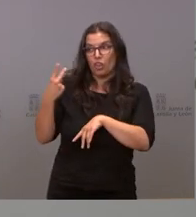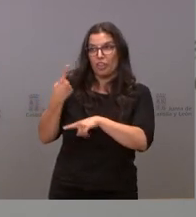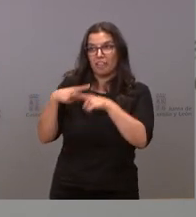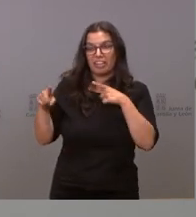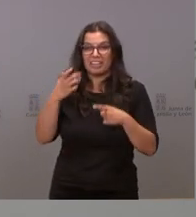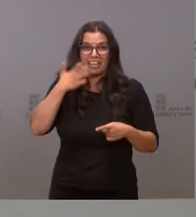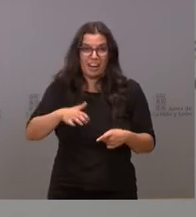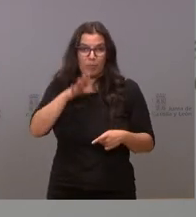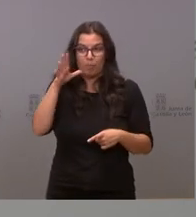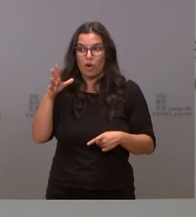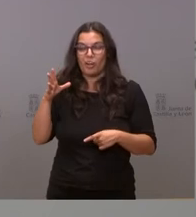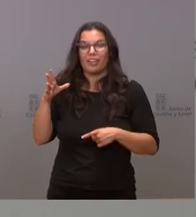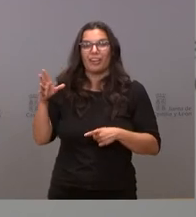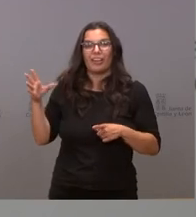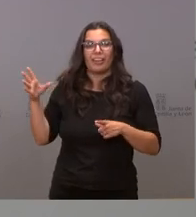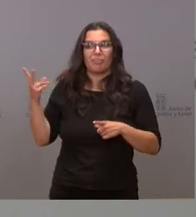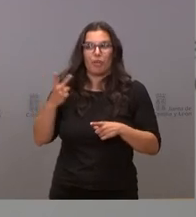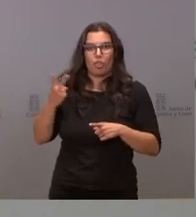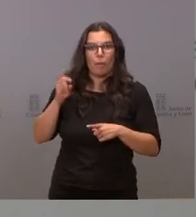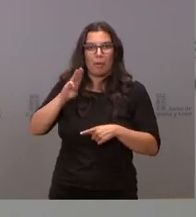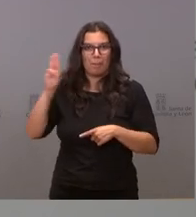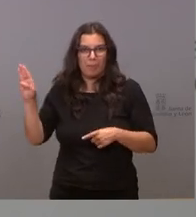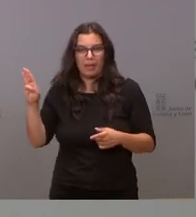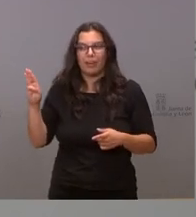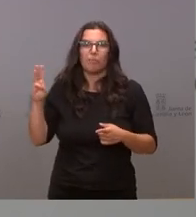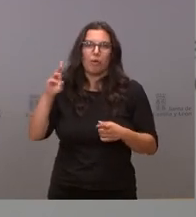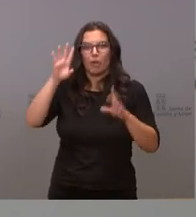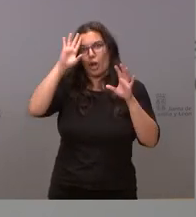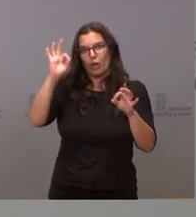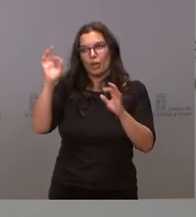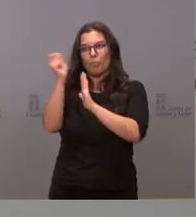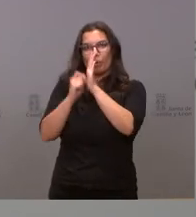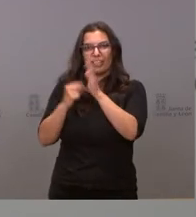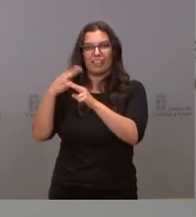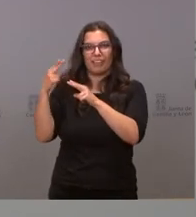por tanto parece razonable que adoptemos políticas fiscales parecidas.